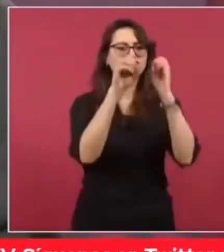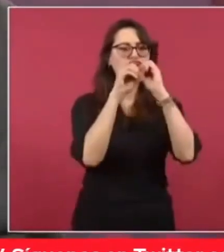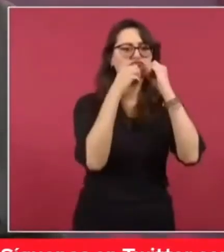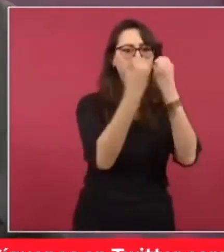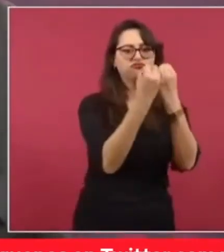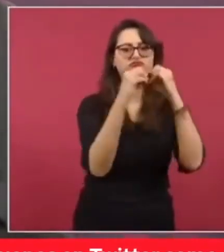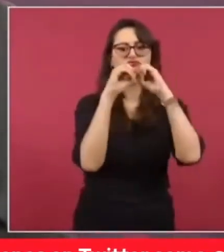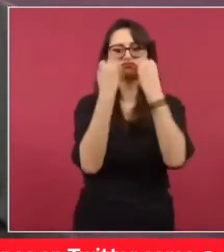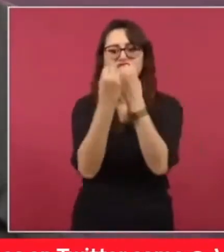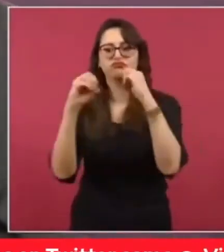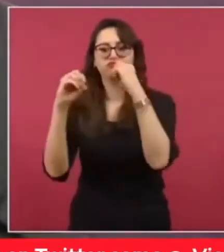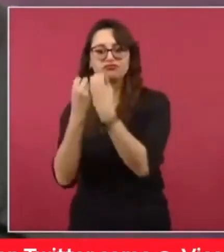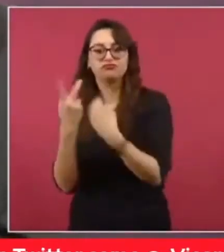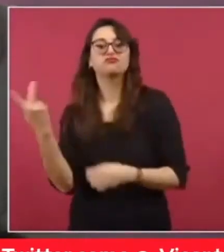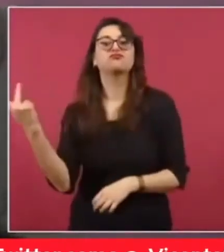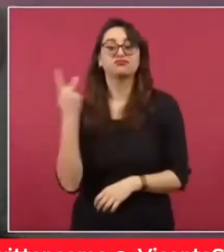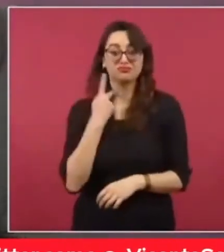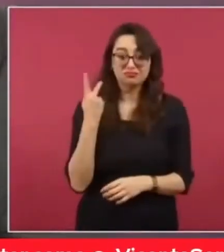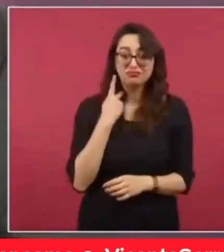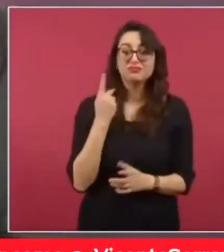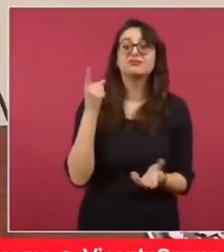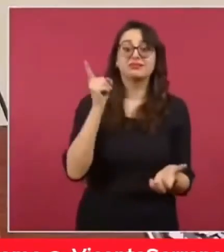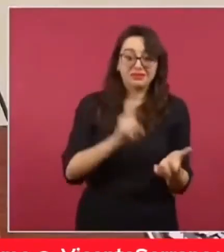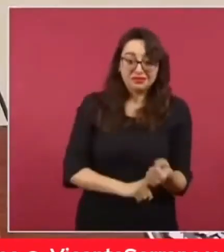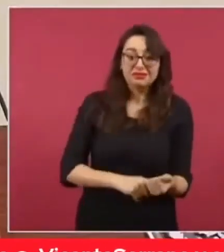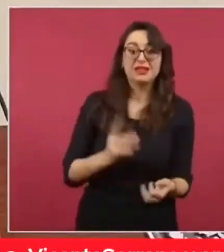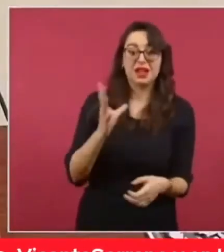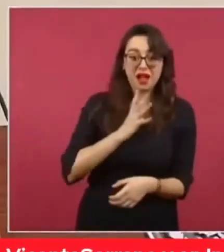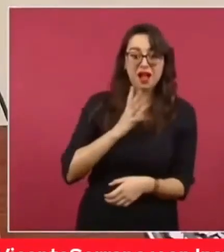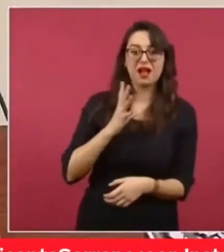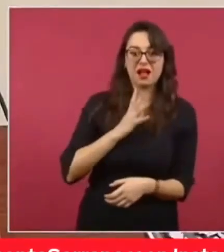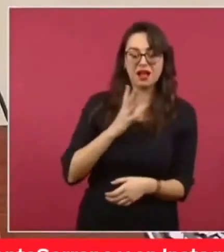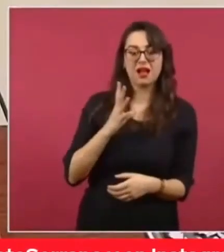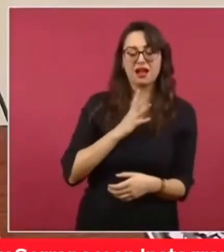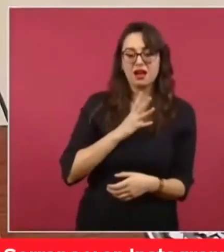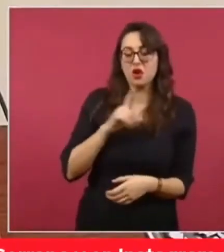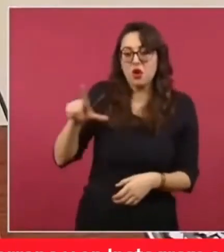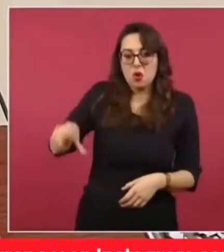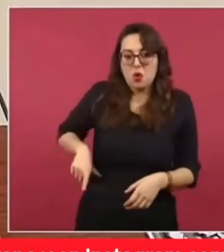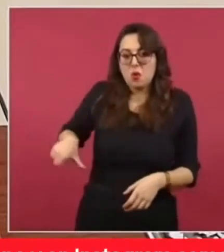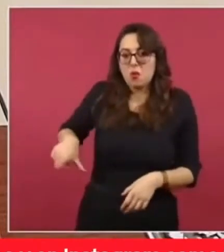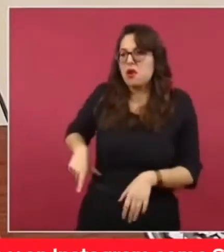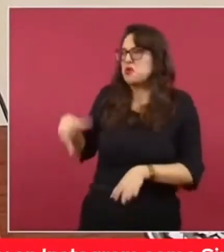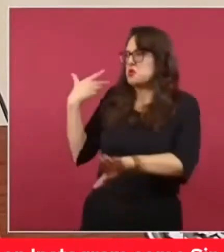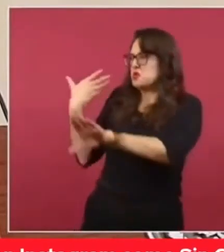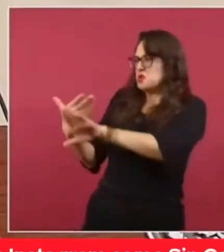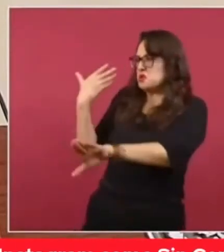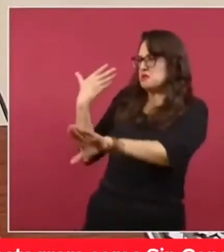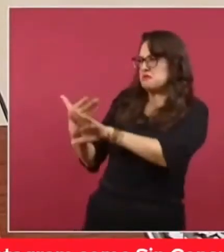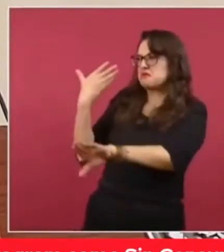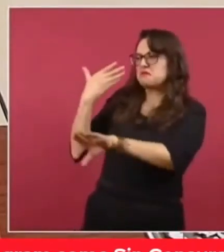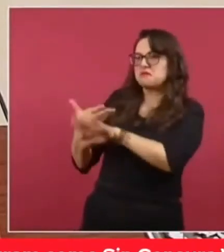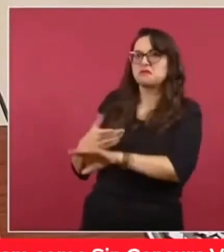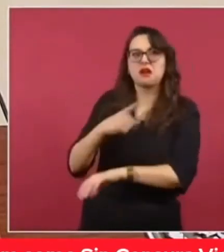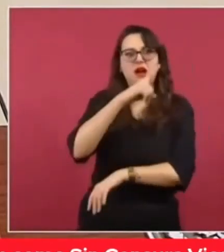a opositores